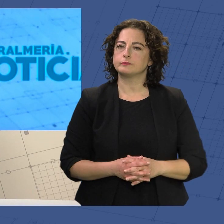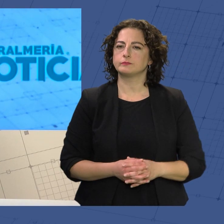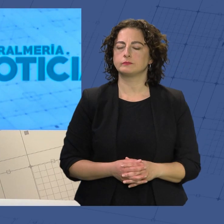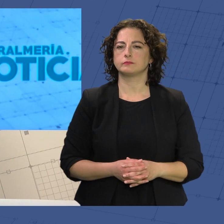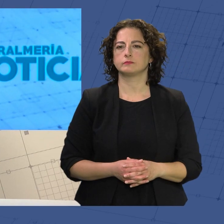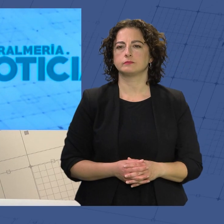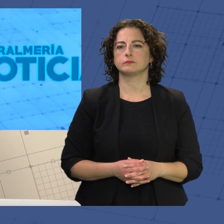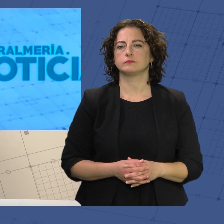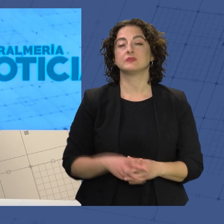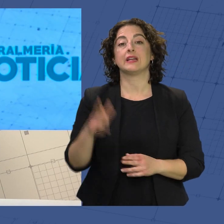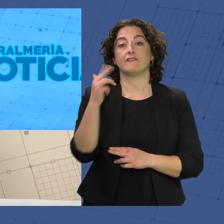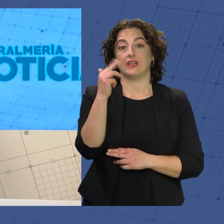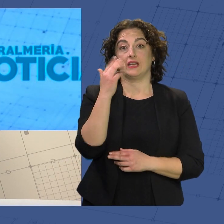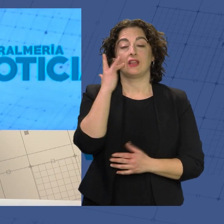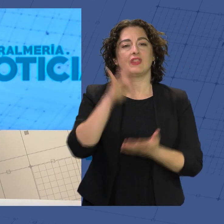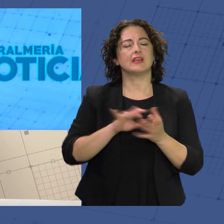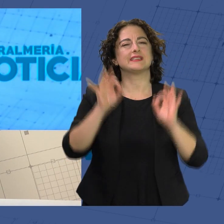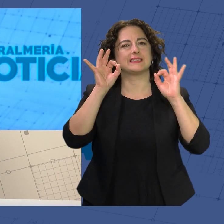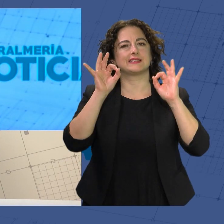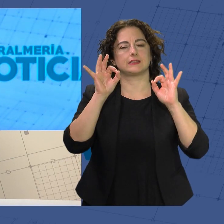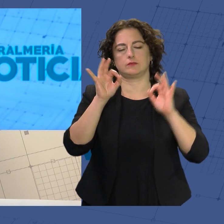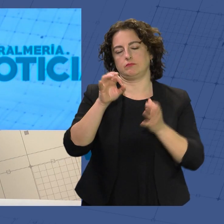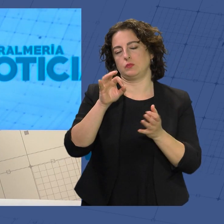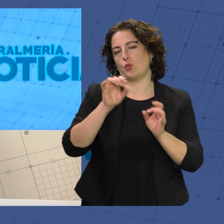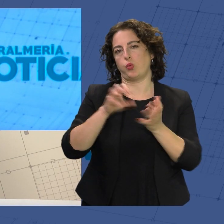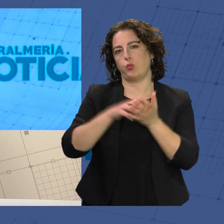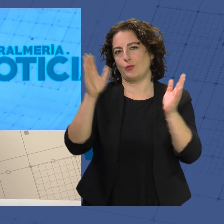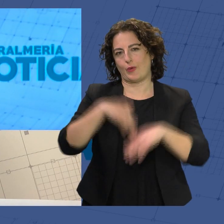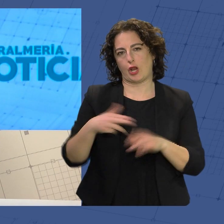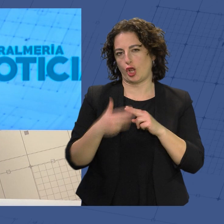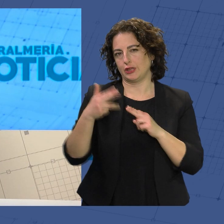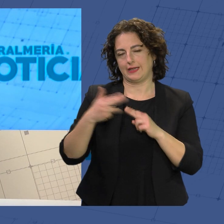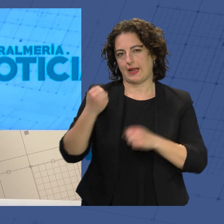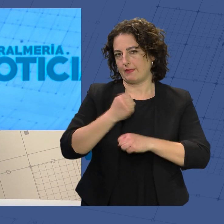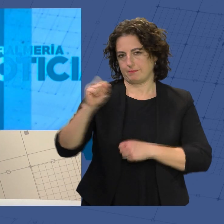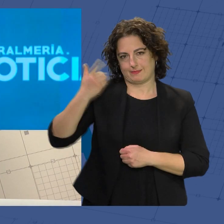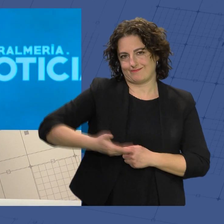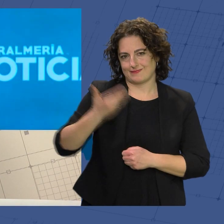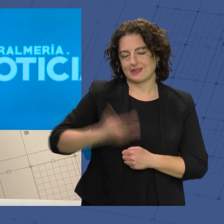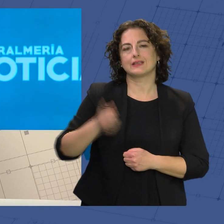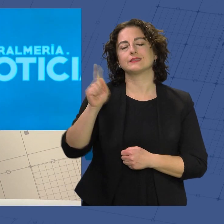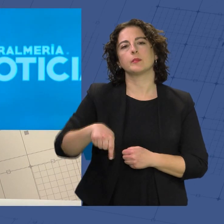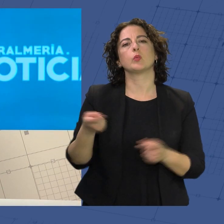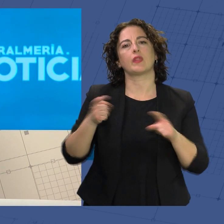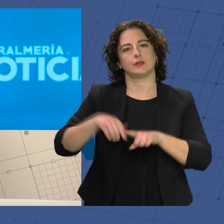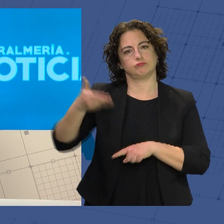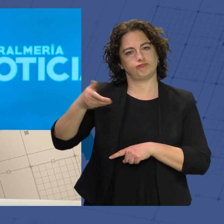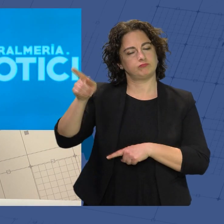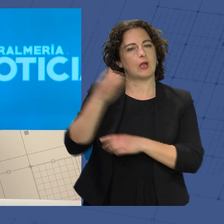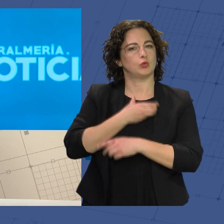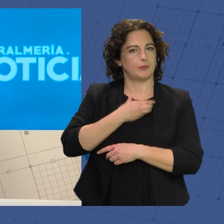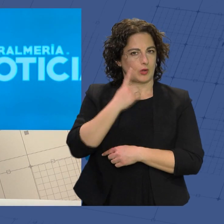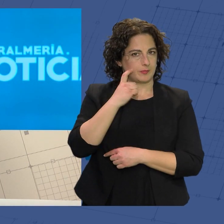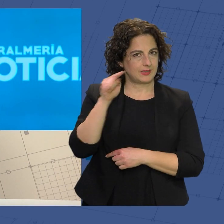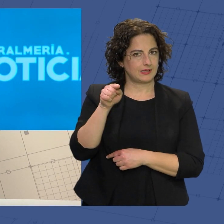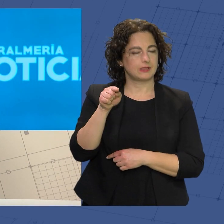Y este viernes día ha marcado sin duda por la Lotería de Navidad, pero también importante cita en el Ayuntamiento de Almería.